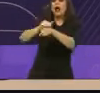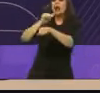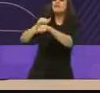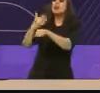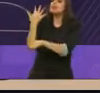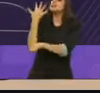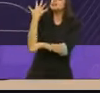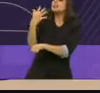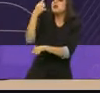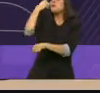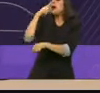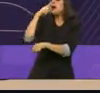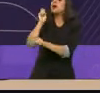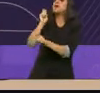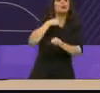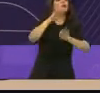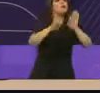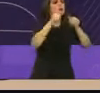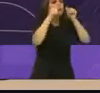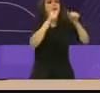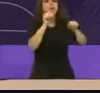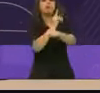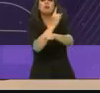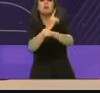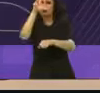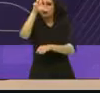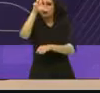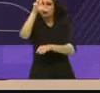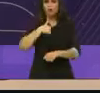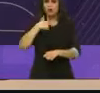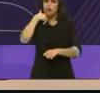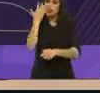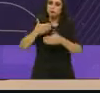Vamos a construir el segundo piso de la transformación.